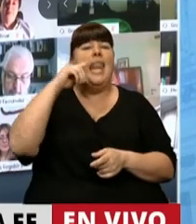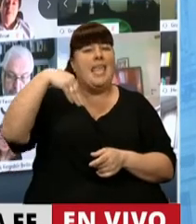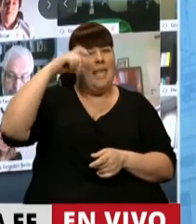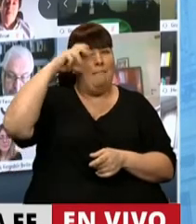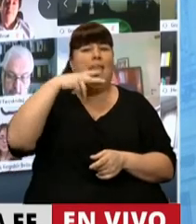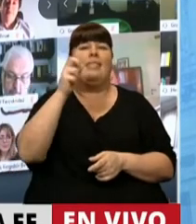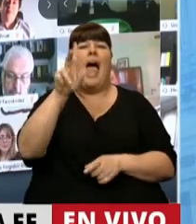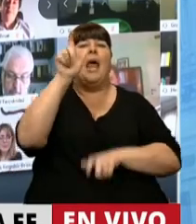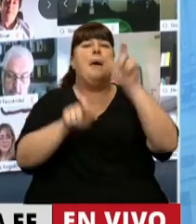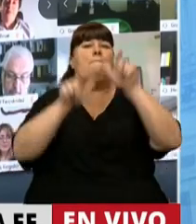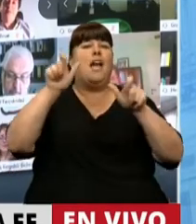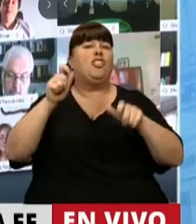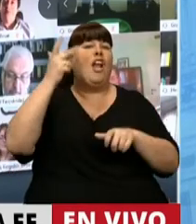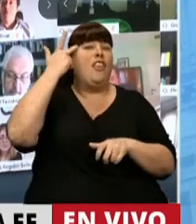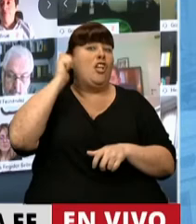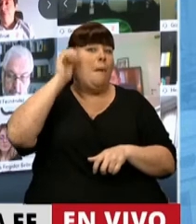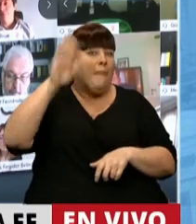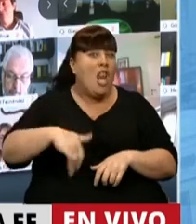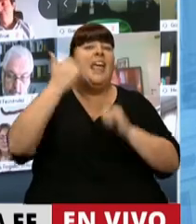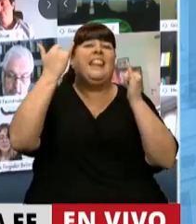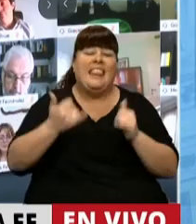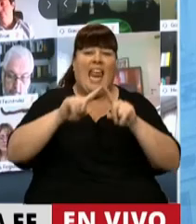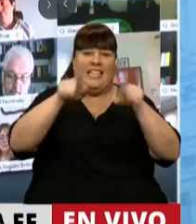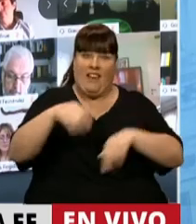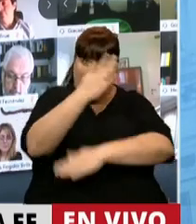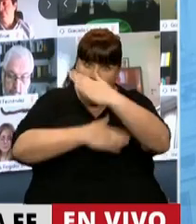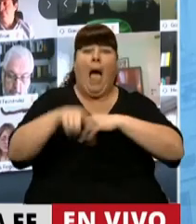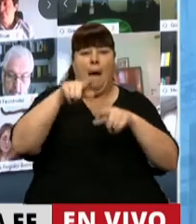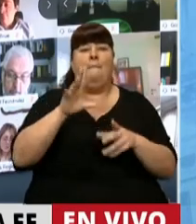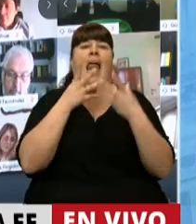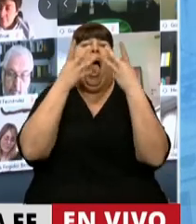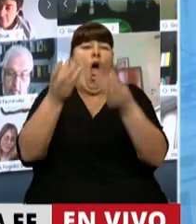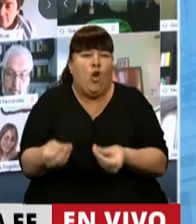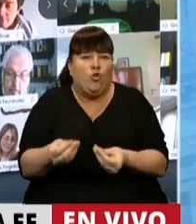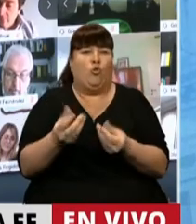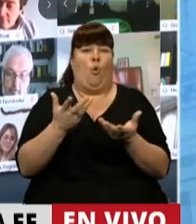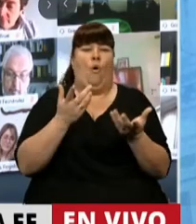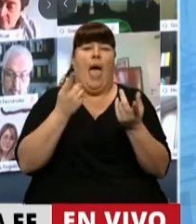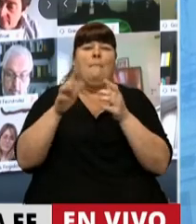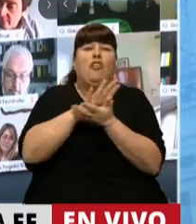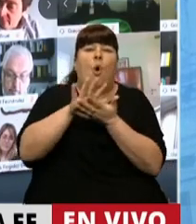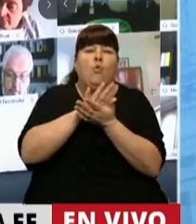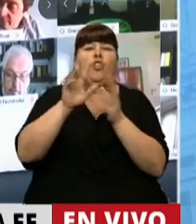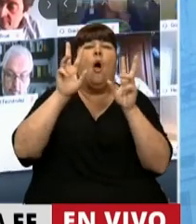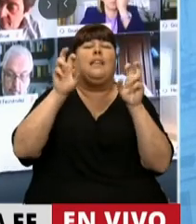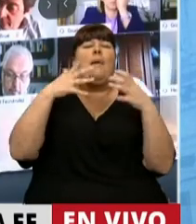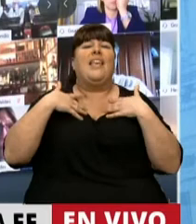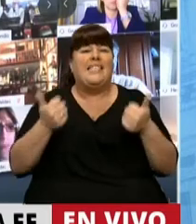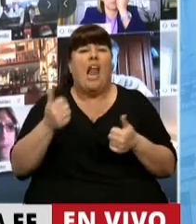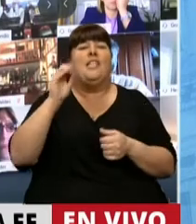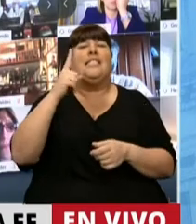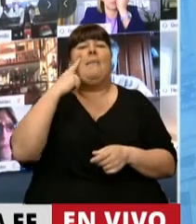a las personas menores de 18 años con certificado para poderlos ayudar, que se regularice el programa de salud,